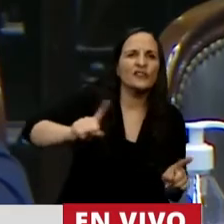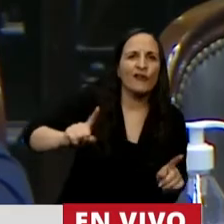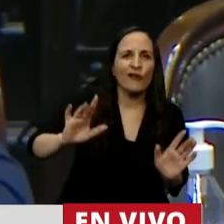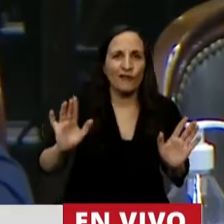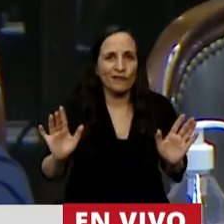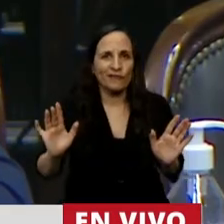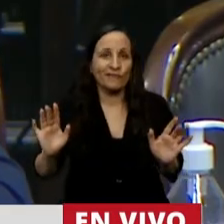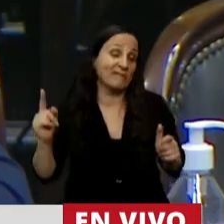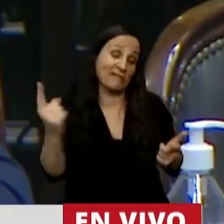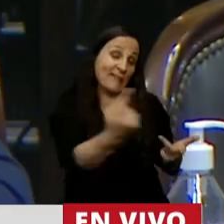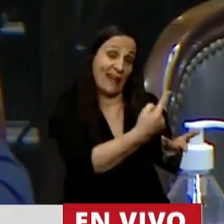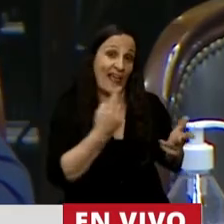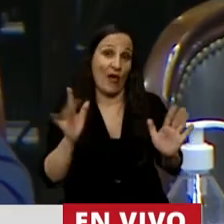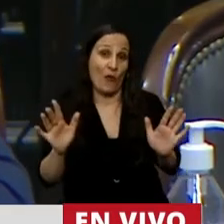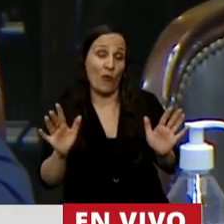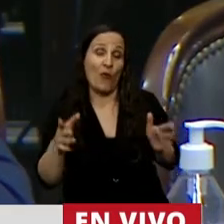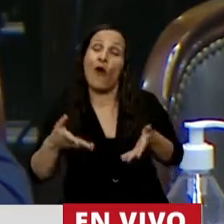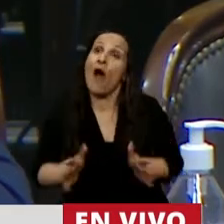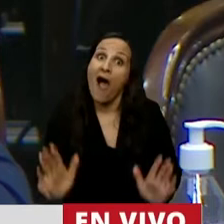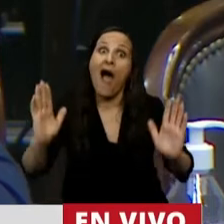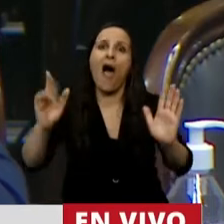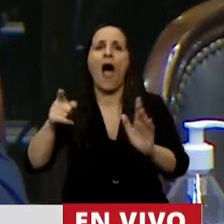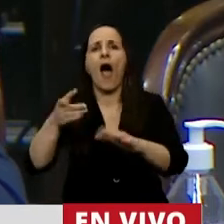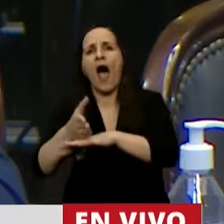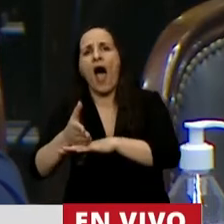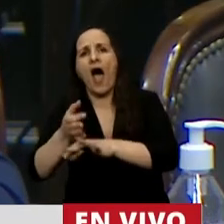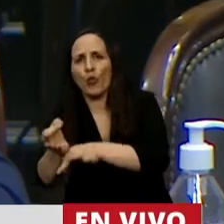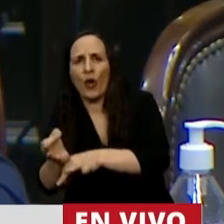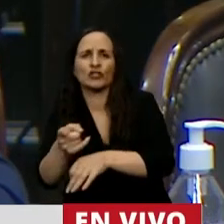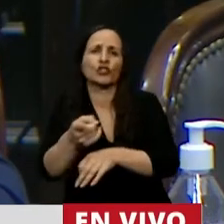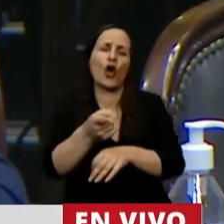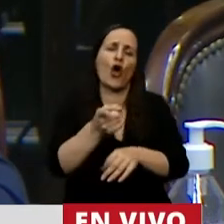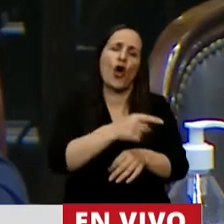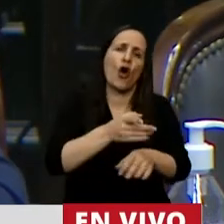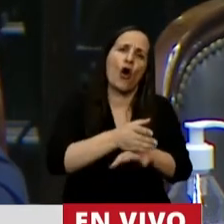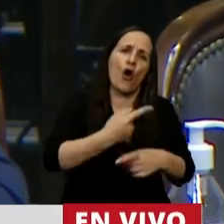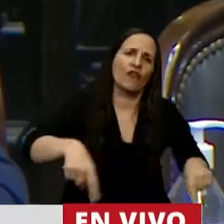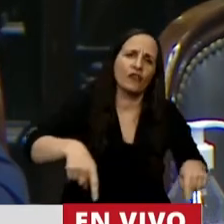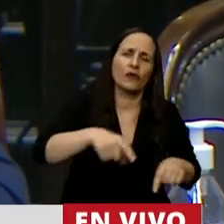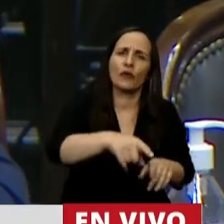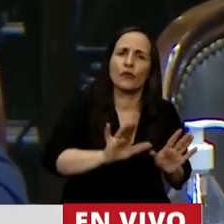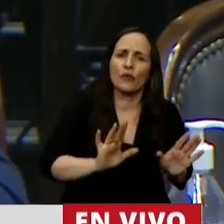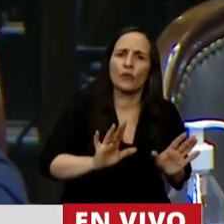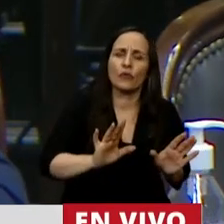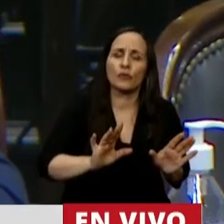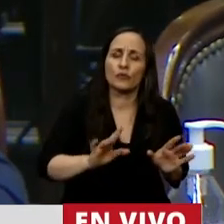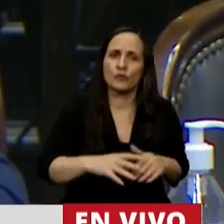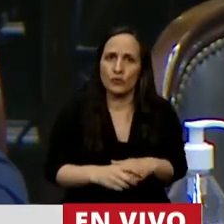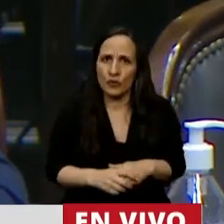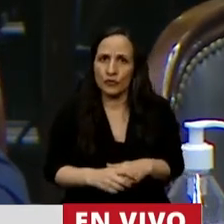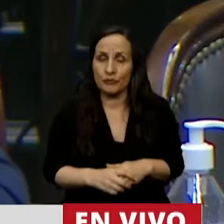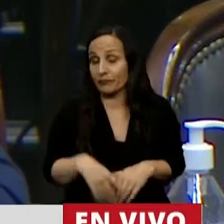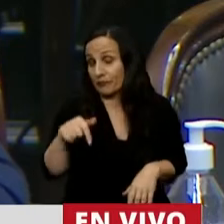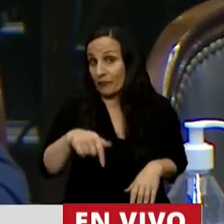personas. El acceso a la educación, el acceso a recursos, y estamos en este caso en